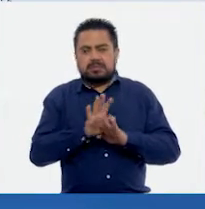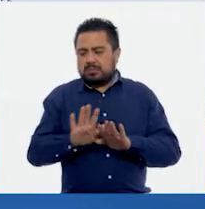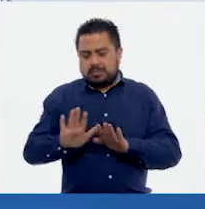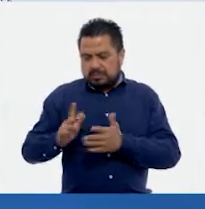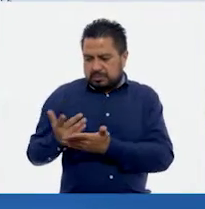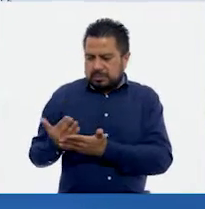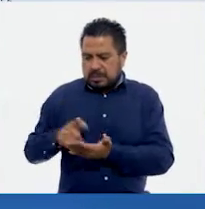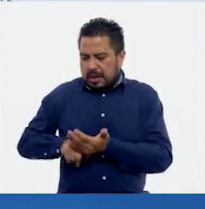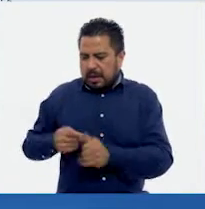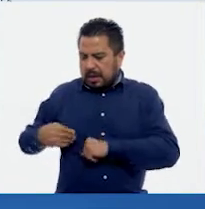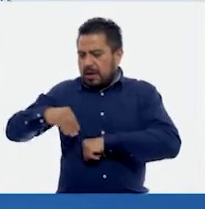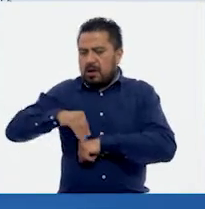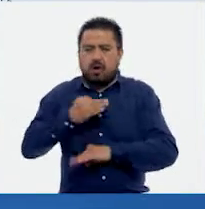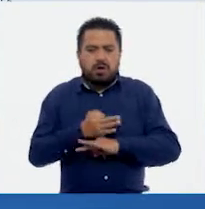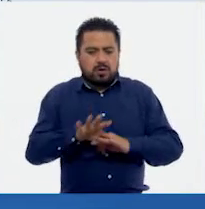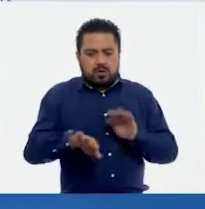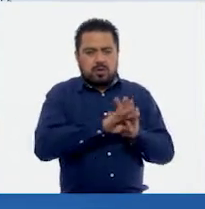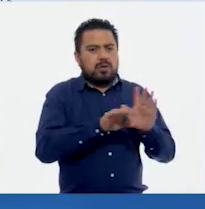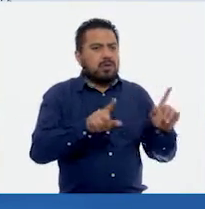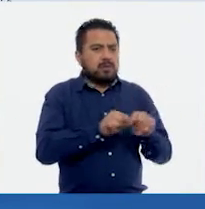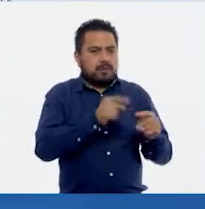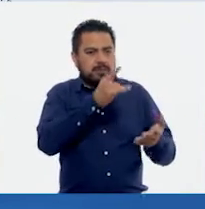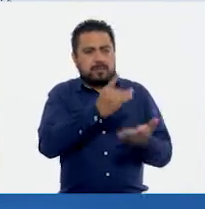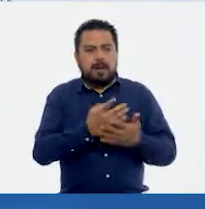todavía no lo vamos a aumentar, vamos a obtenerlo. Ajá.